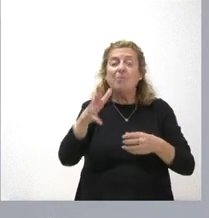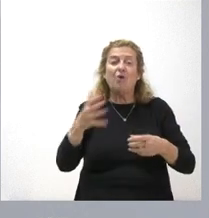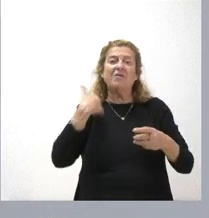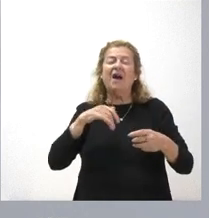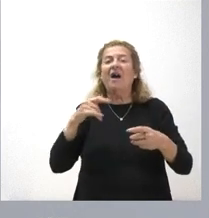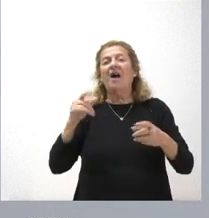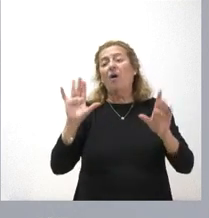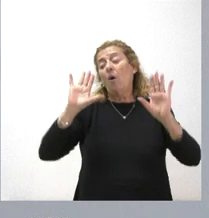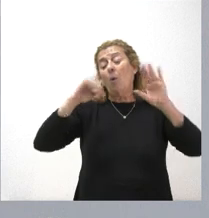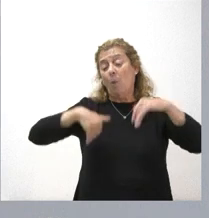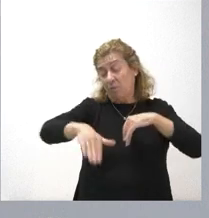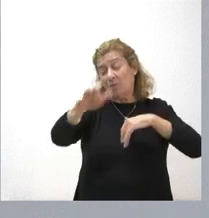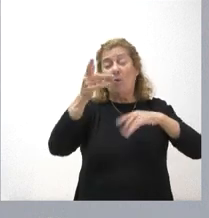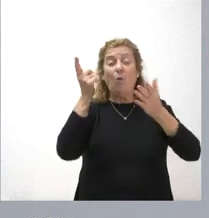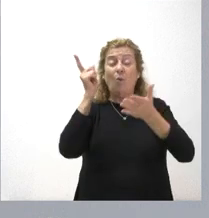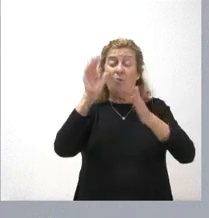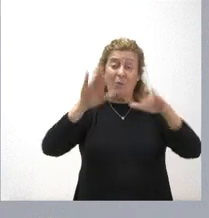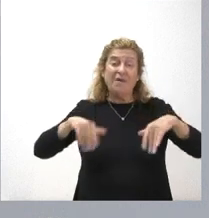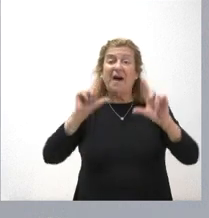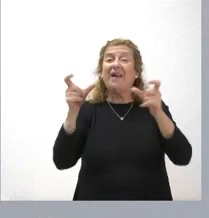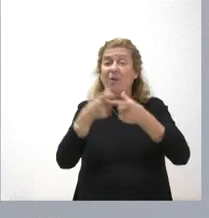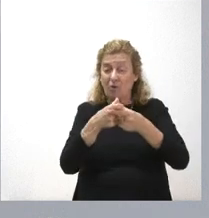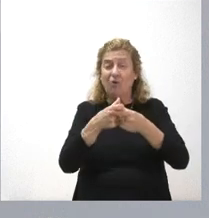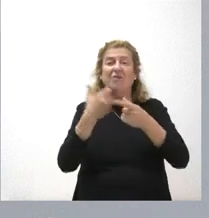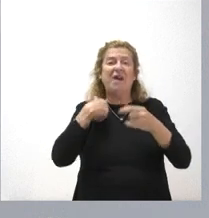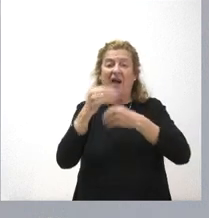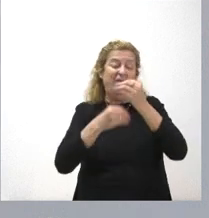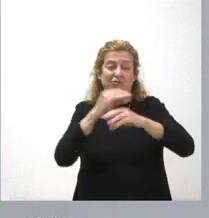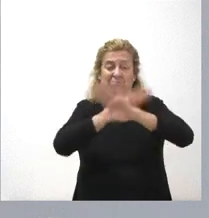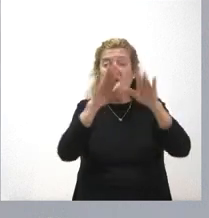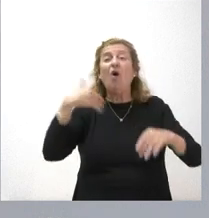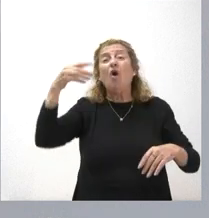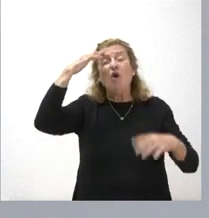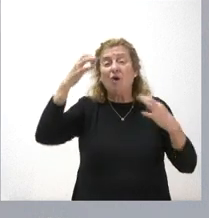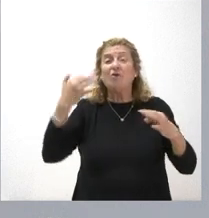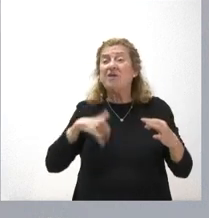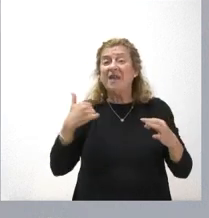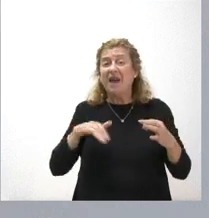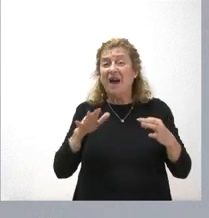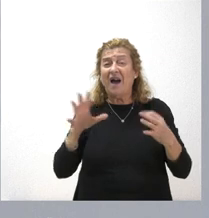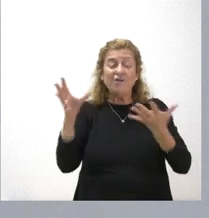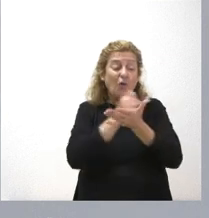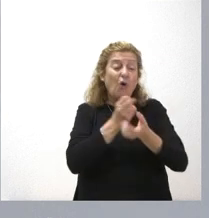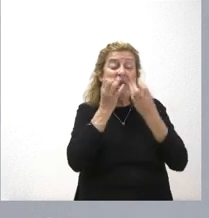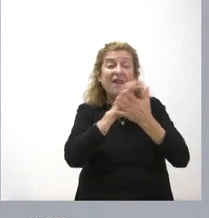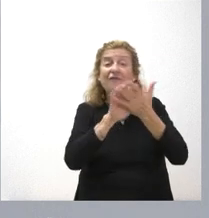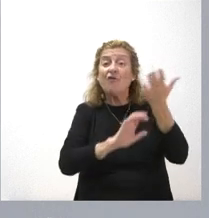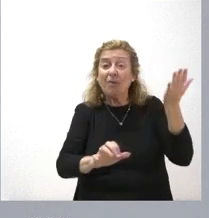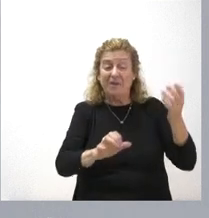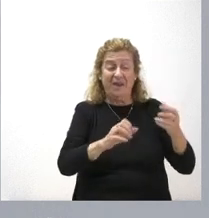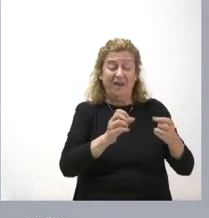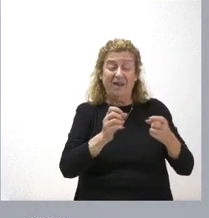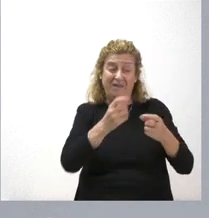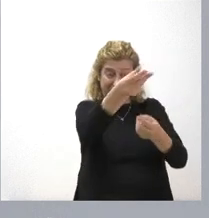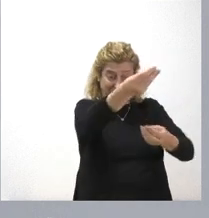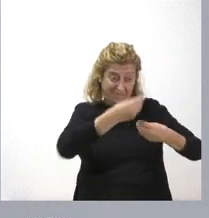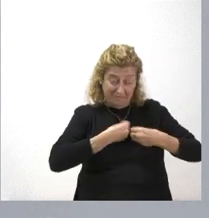reunión de la comisión funcional se está procediendo la carga definitiva y lógicamente cuando tengamos ya el informe del consejo consultivo que todavía